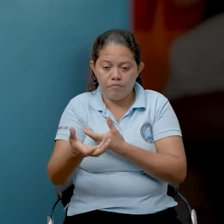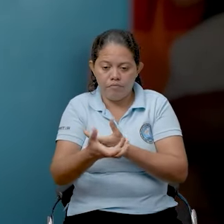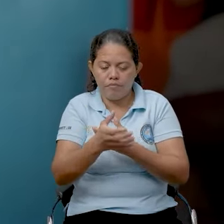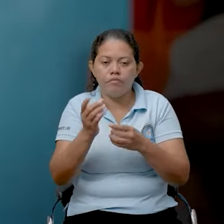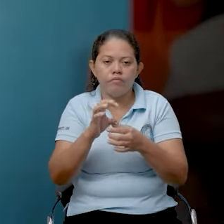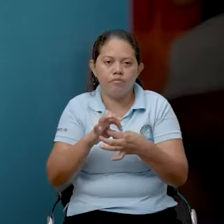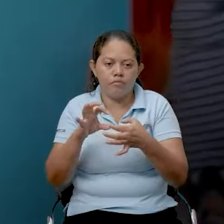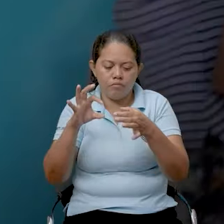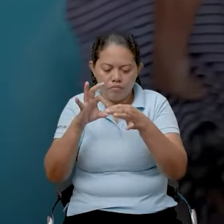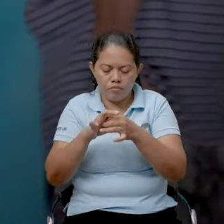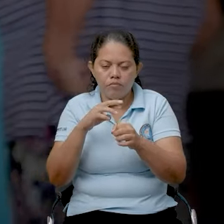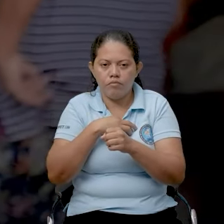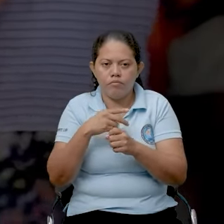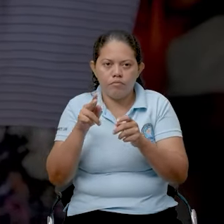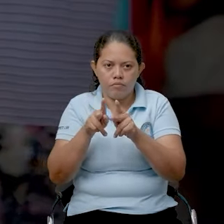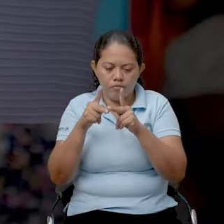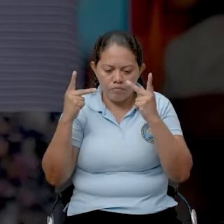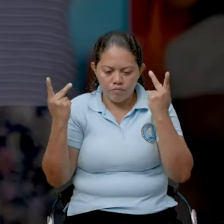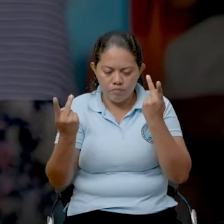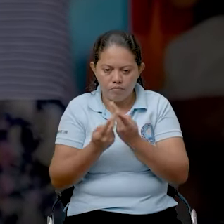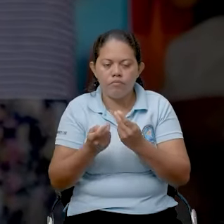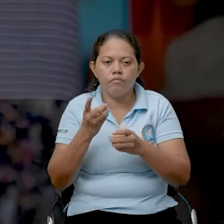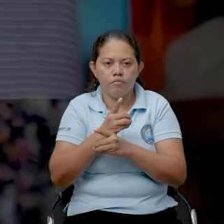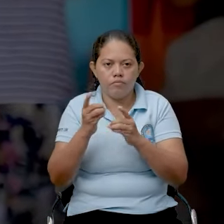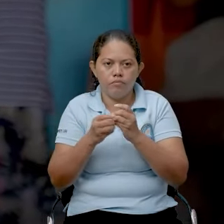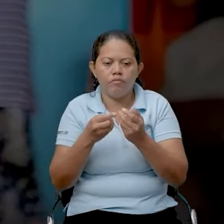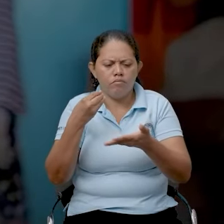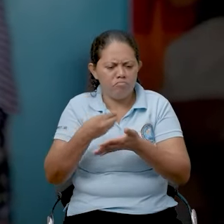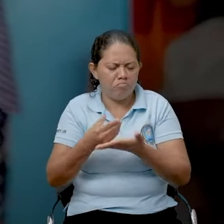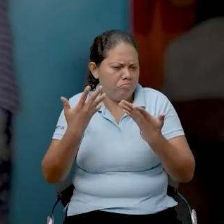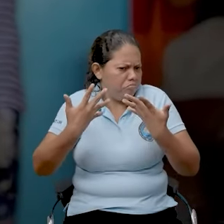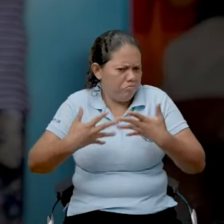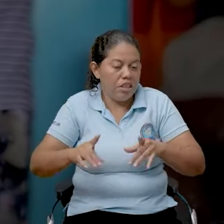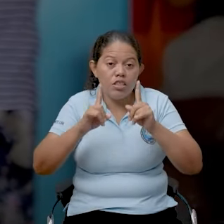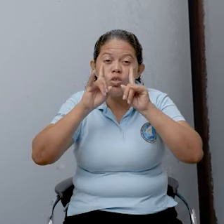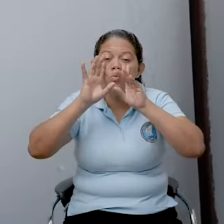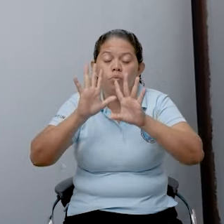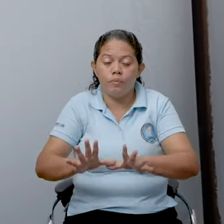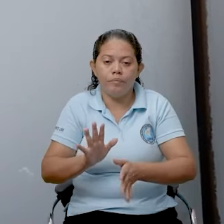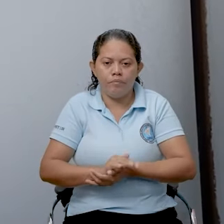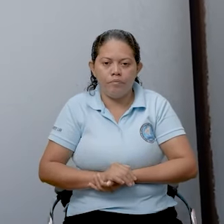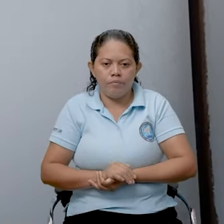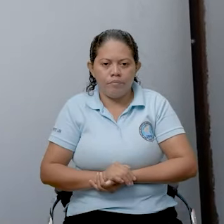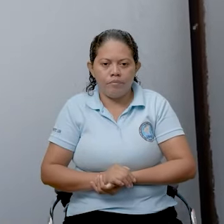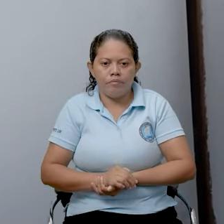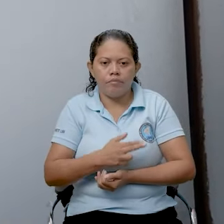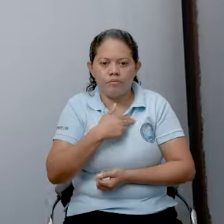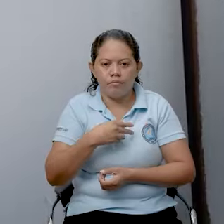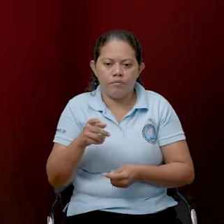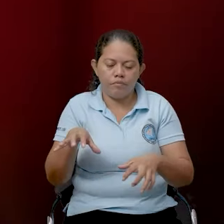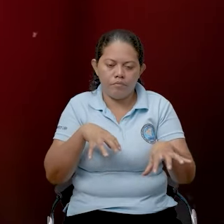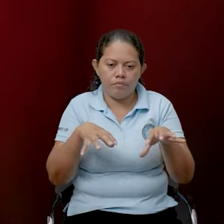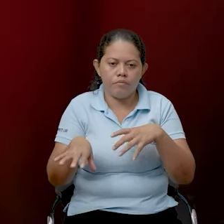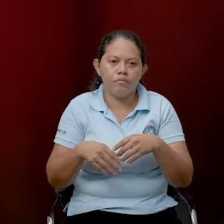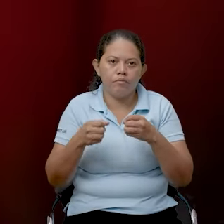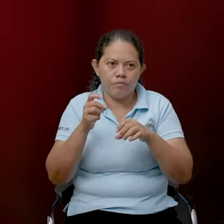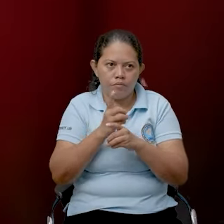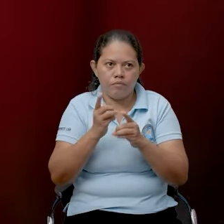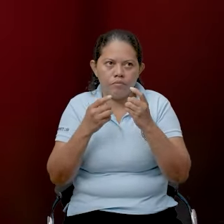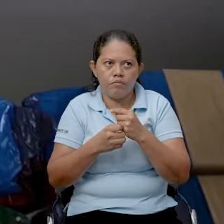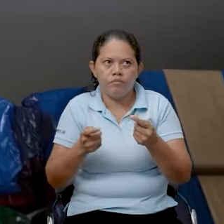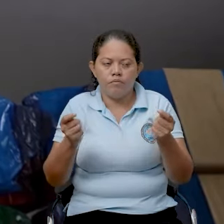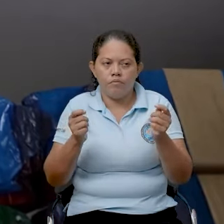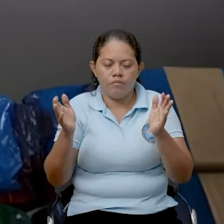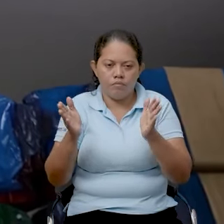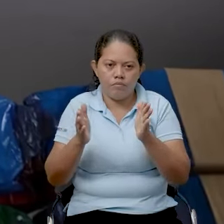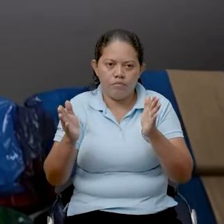unidos, de tal manera que la población realice sus compras de manera segura. Esta dinámica ha permitido la